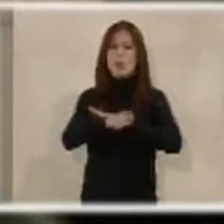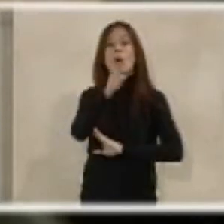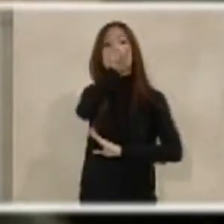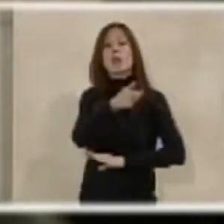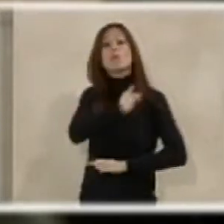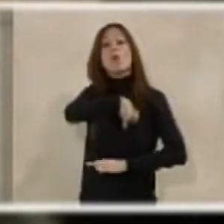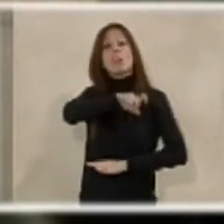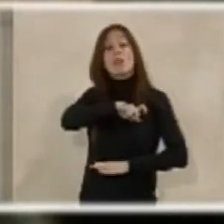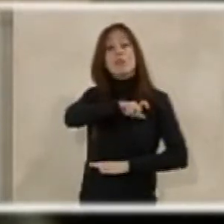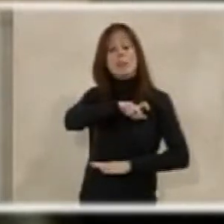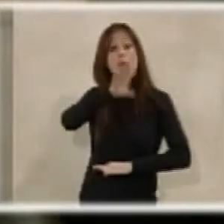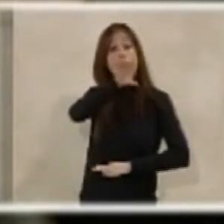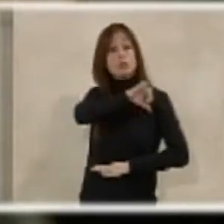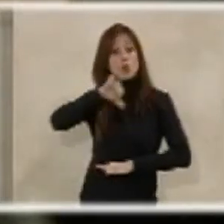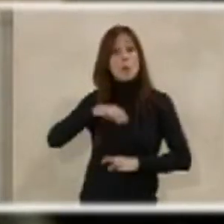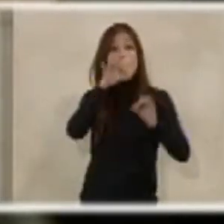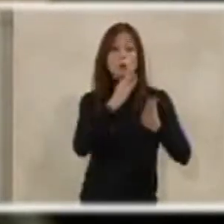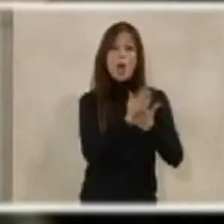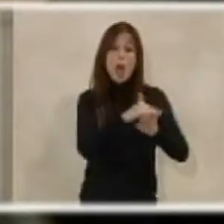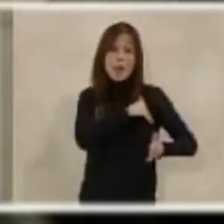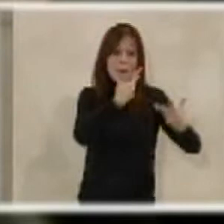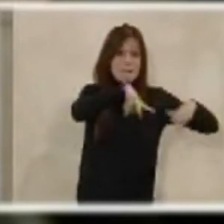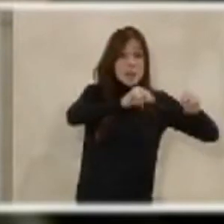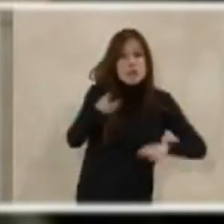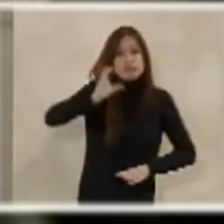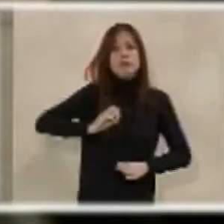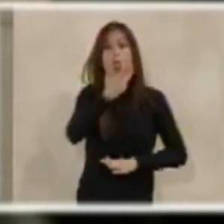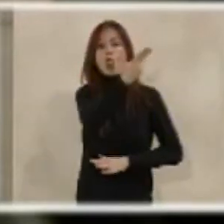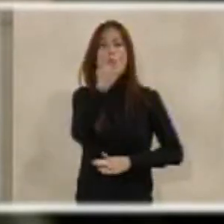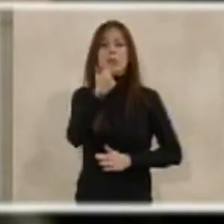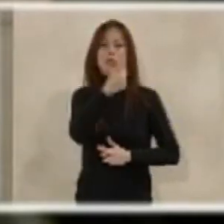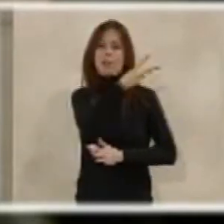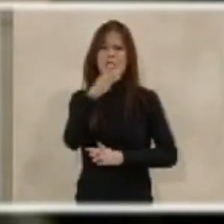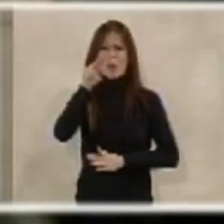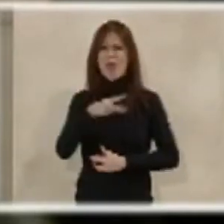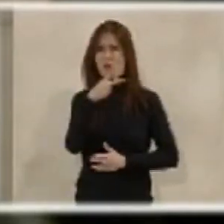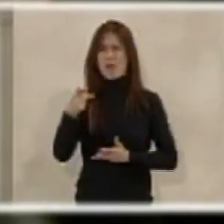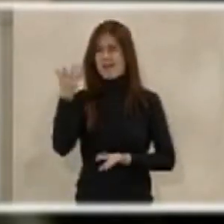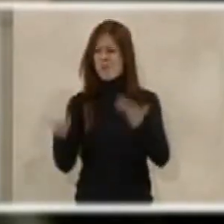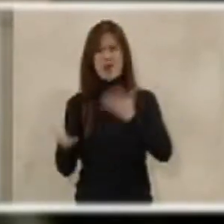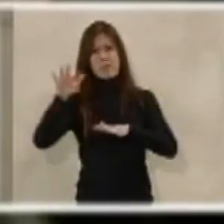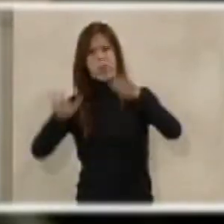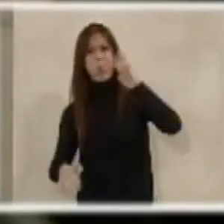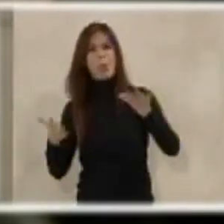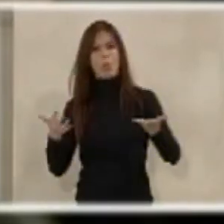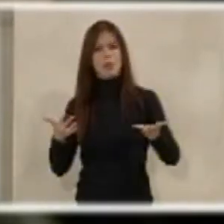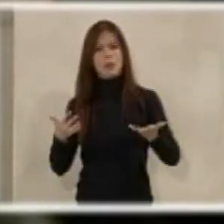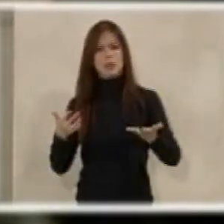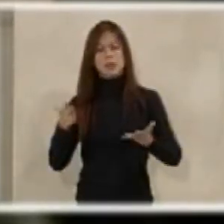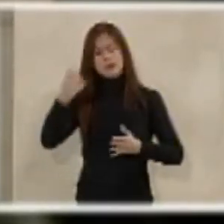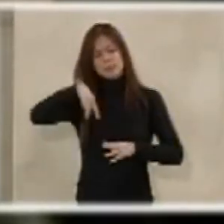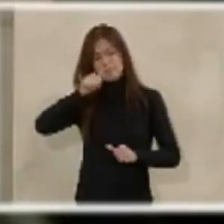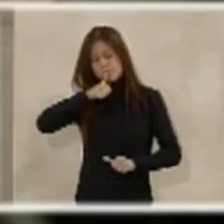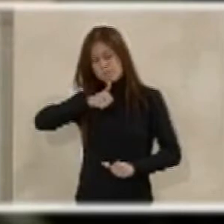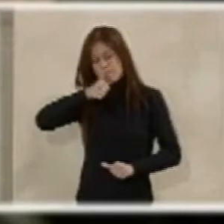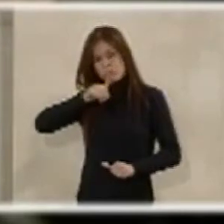percibe 2.300 euros. Esta diferencia es grande. Han sido muy pacientes